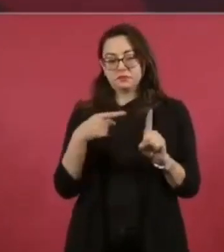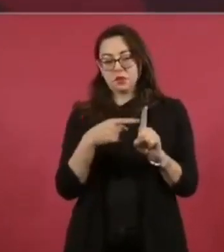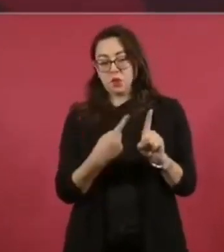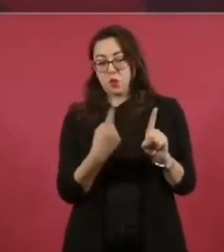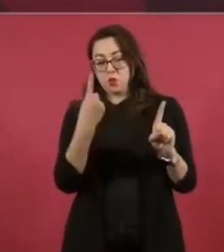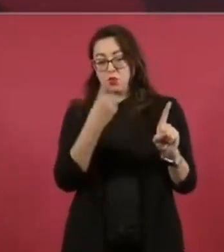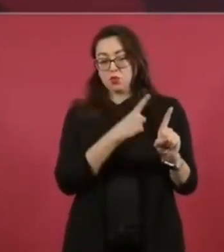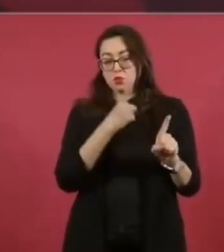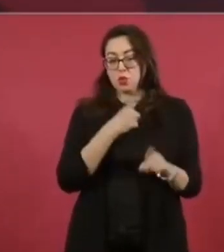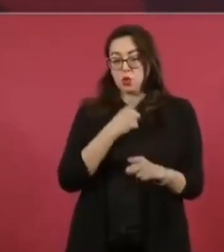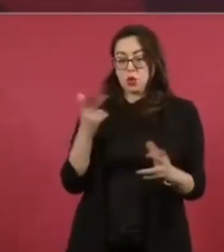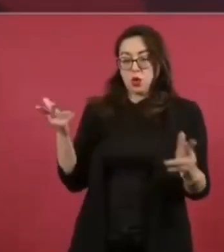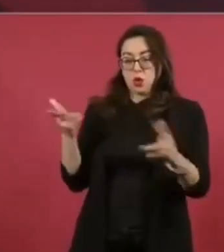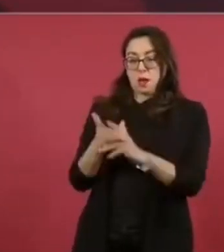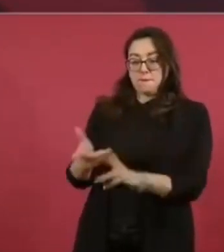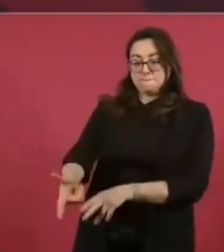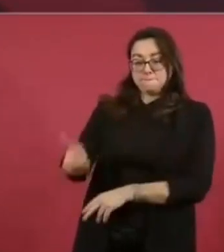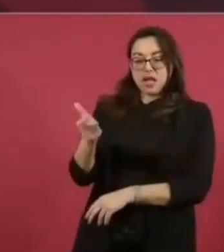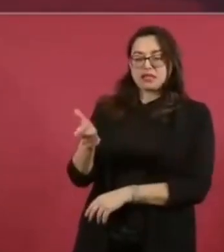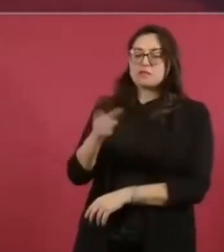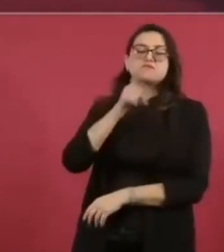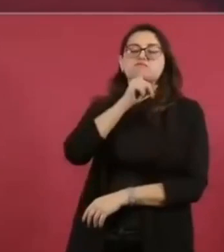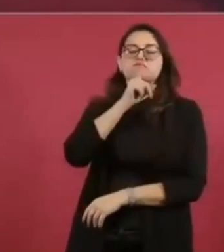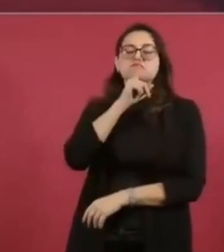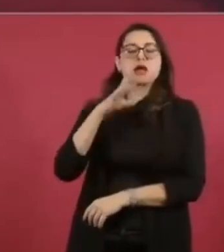un segundo tirador.